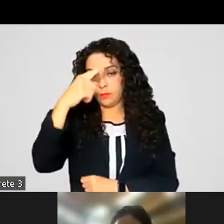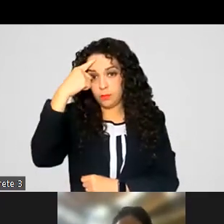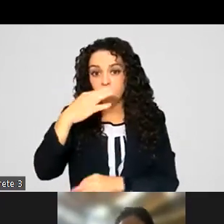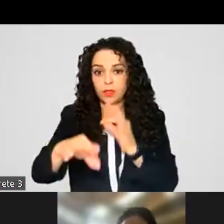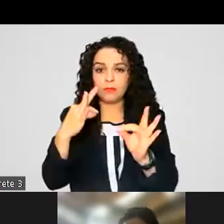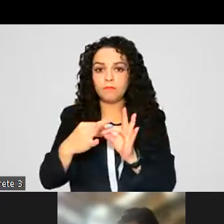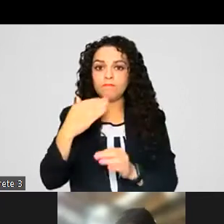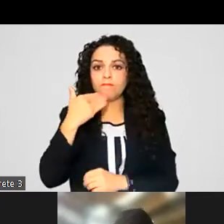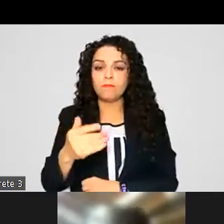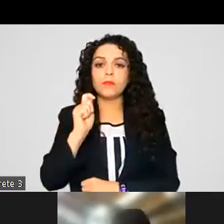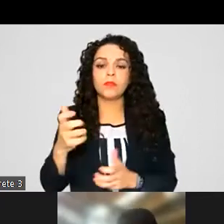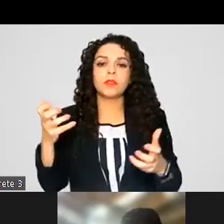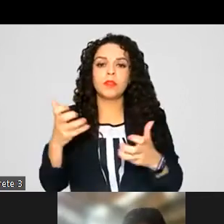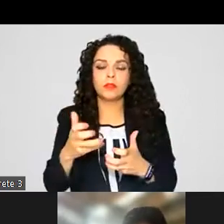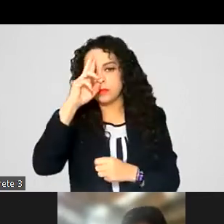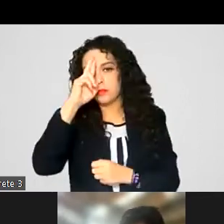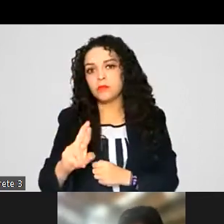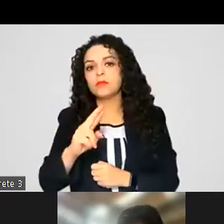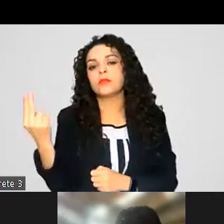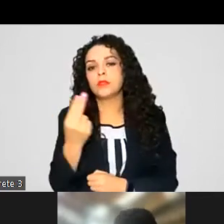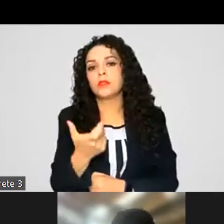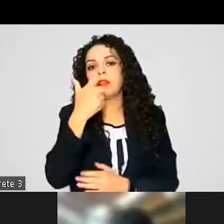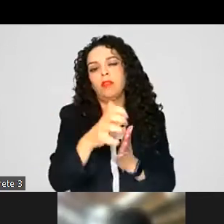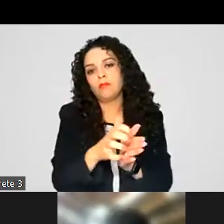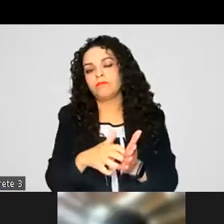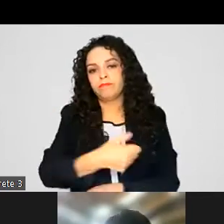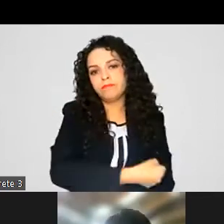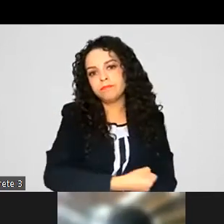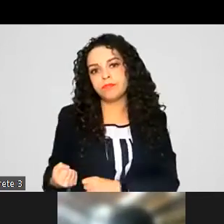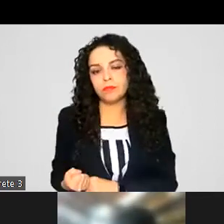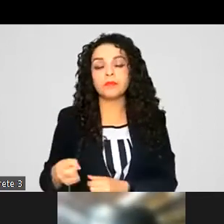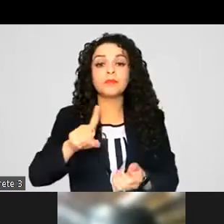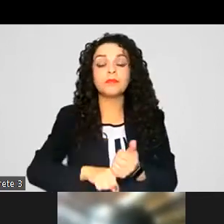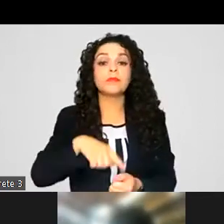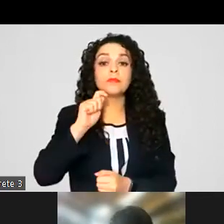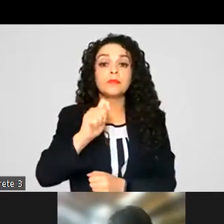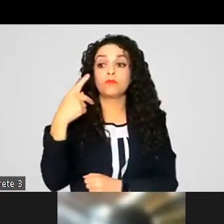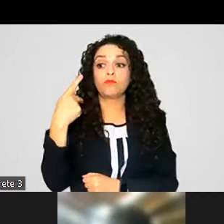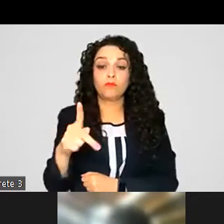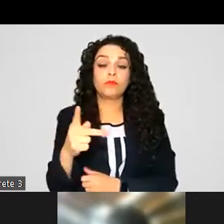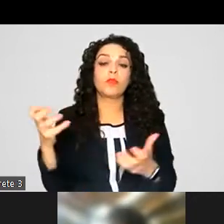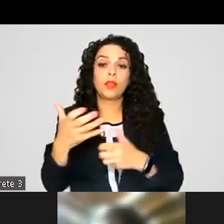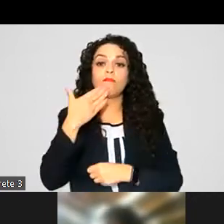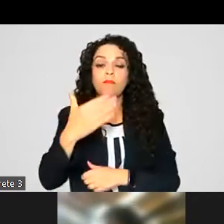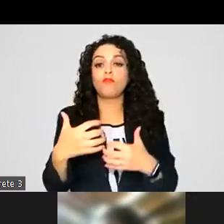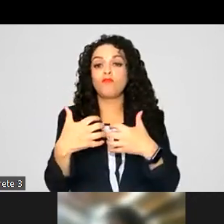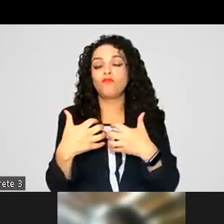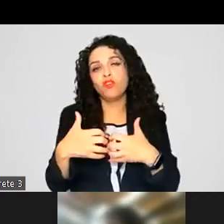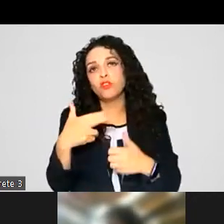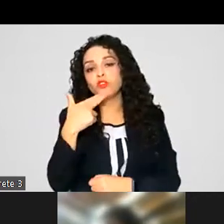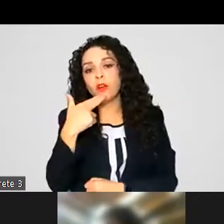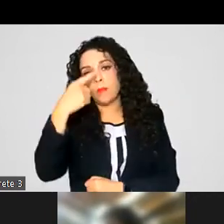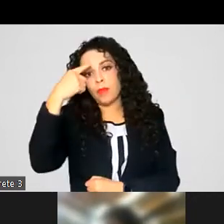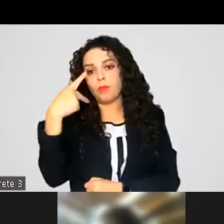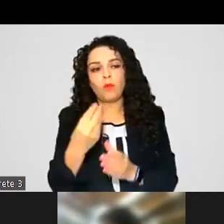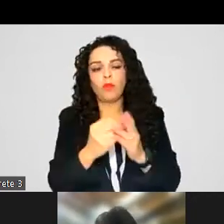de austeridad Con esto se estarían garantizando los recursos materiales y humanos adecuados para su funcionamiento A efectos de